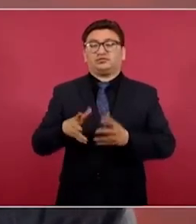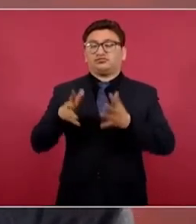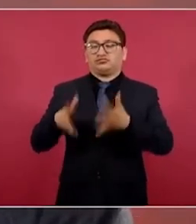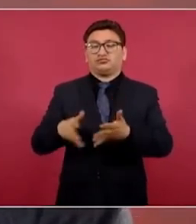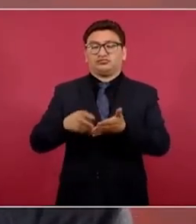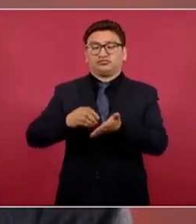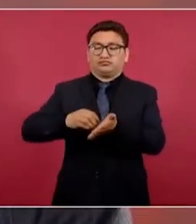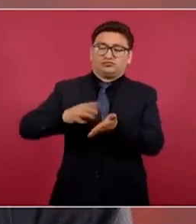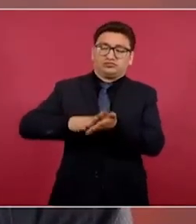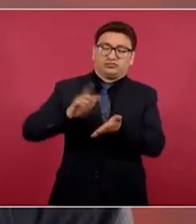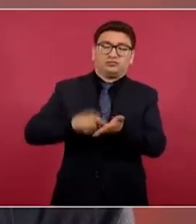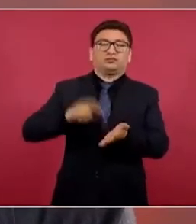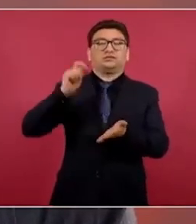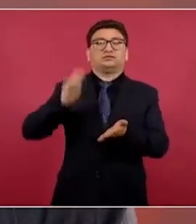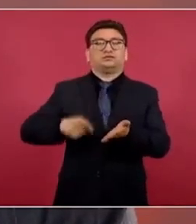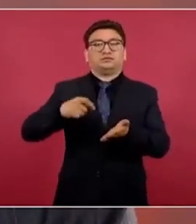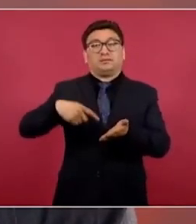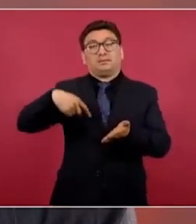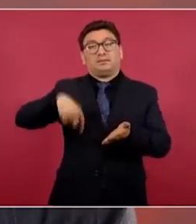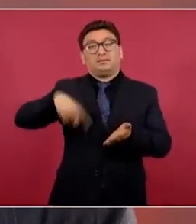de la nación.